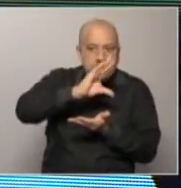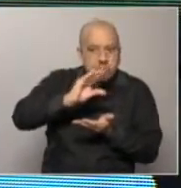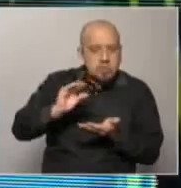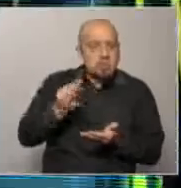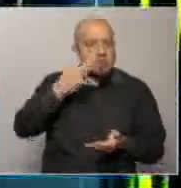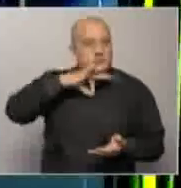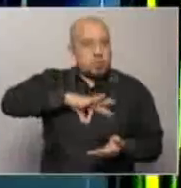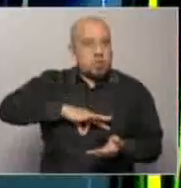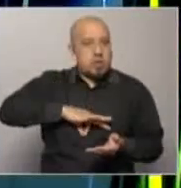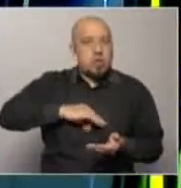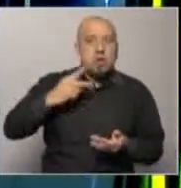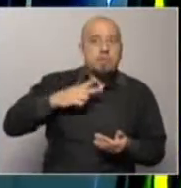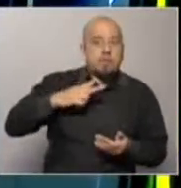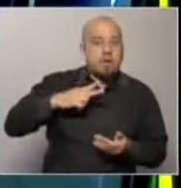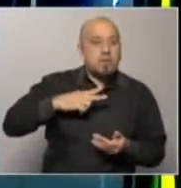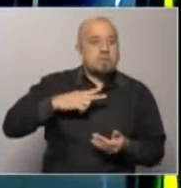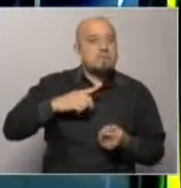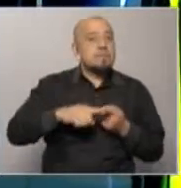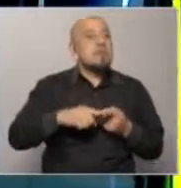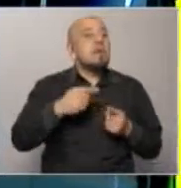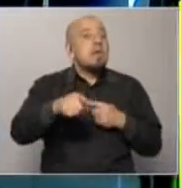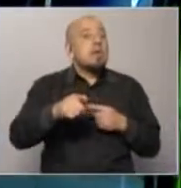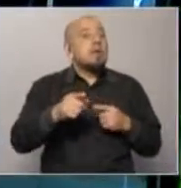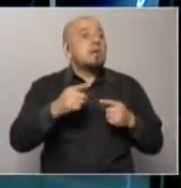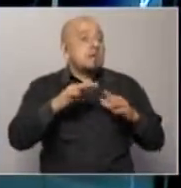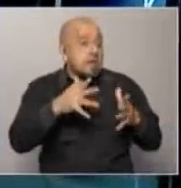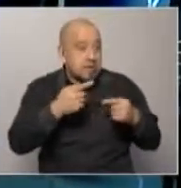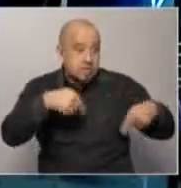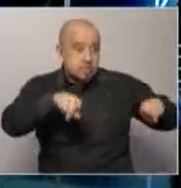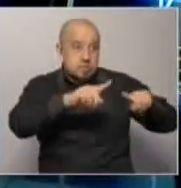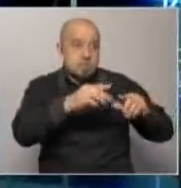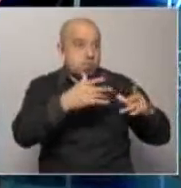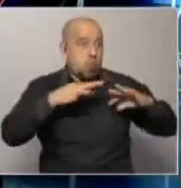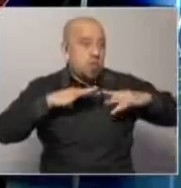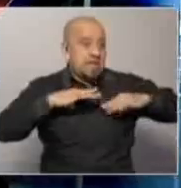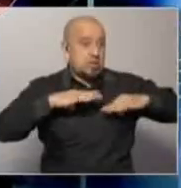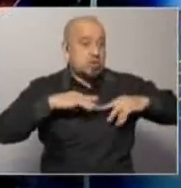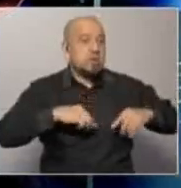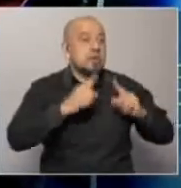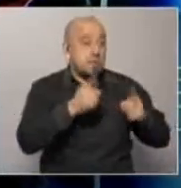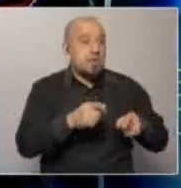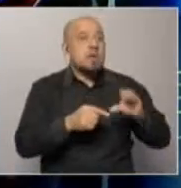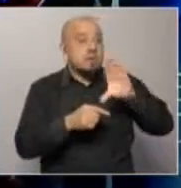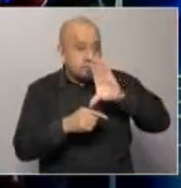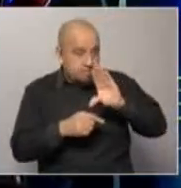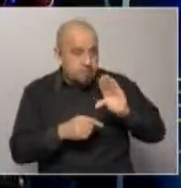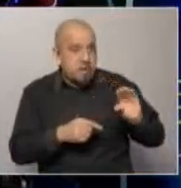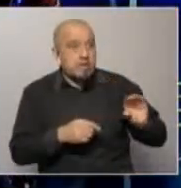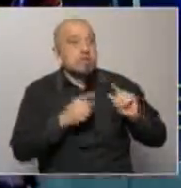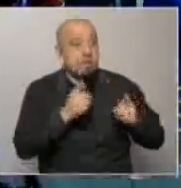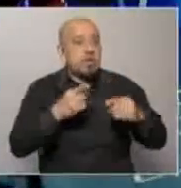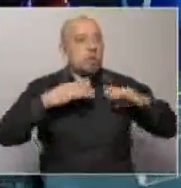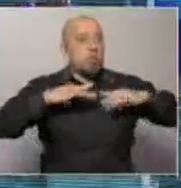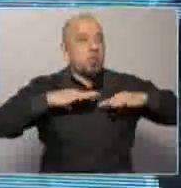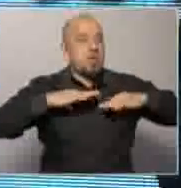salario en el sector privado o sea la combinatoria probablemente esté dando de que los jubilados van a tener un ajuste sensiblemente inferior